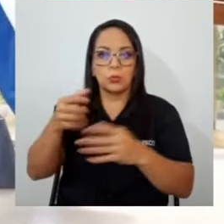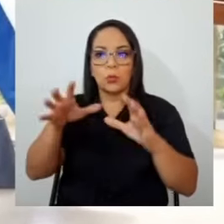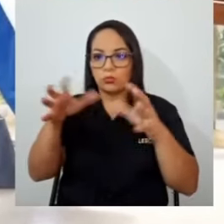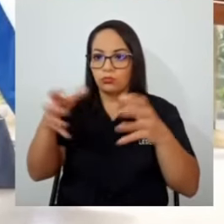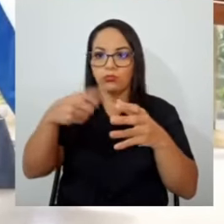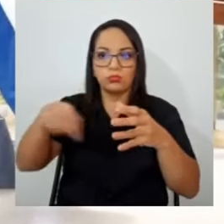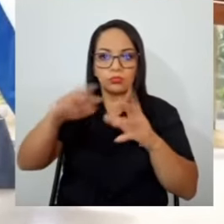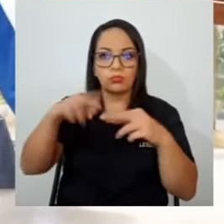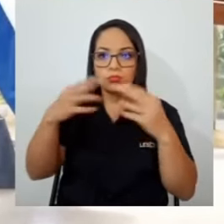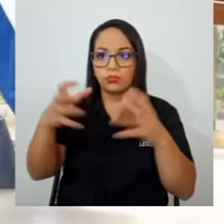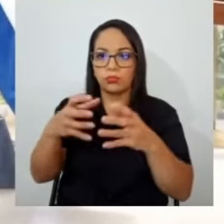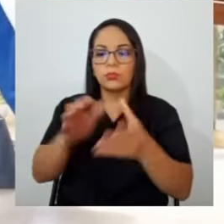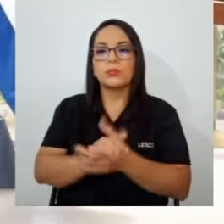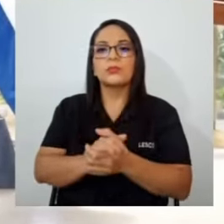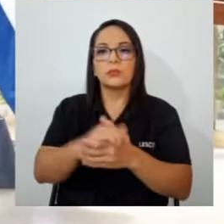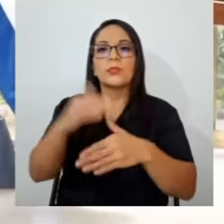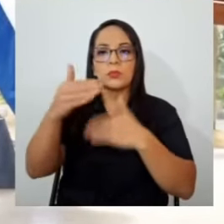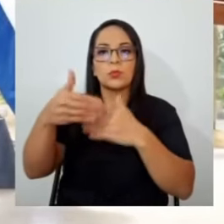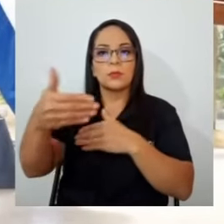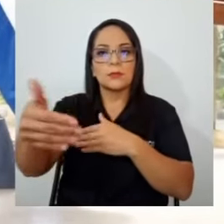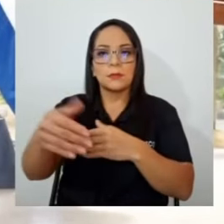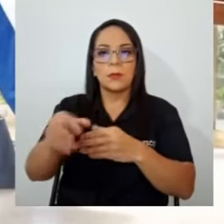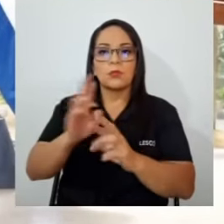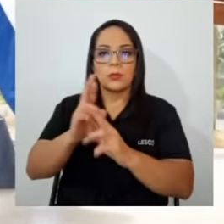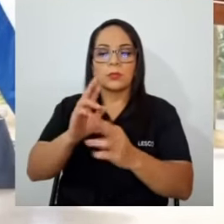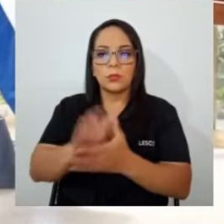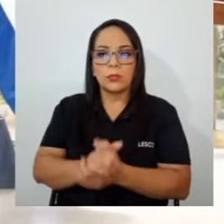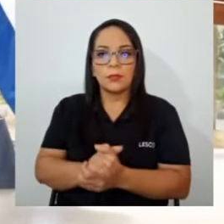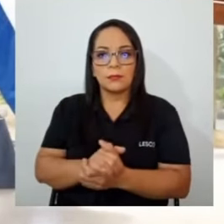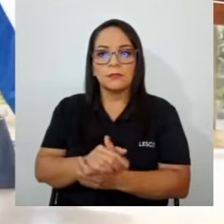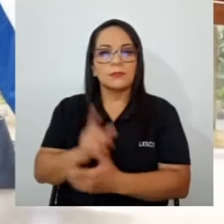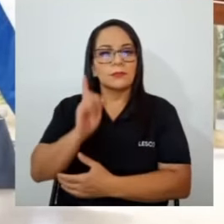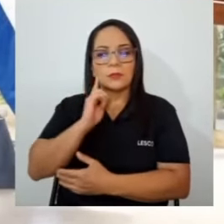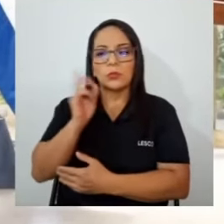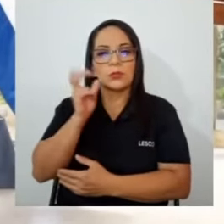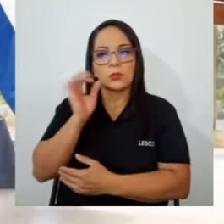haremos convocatoria para poder conocer sobre los detalles de este proceso.